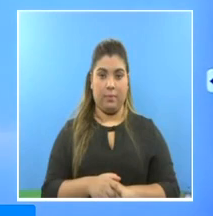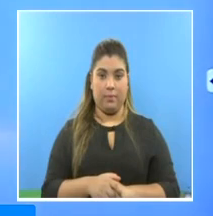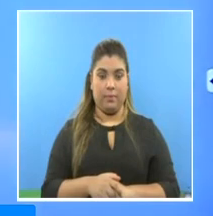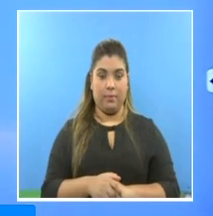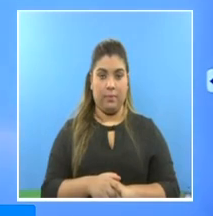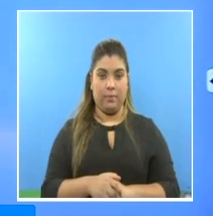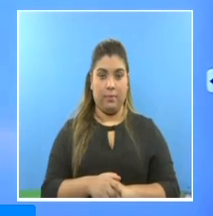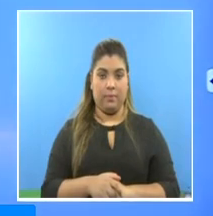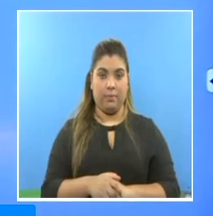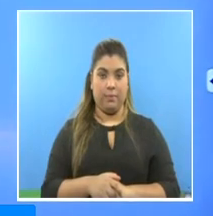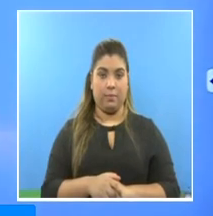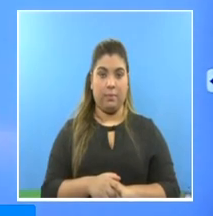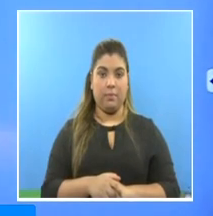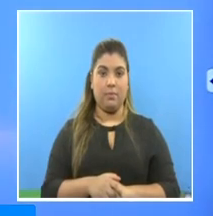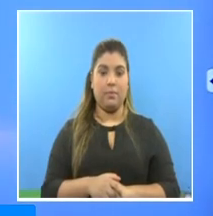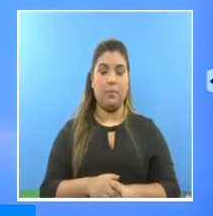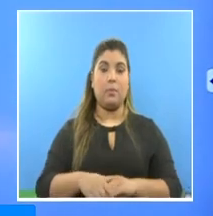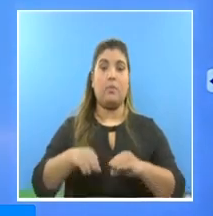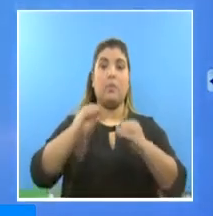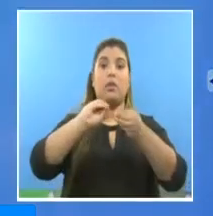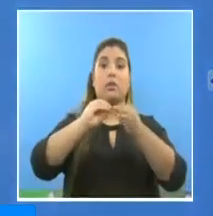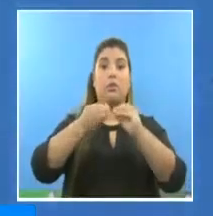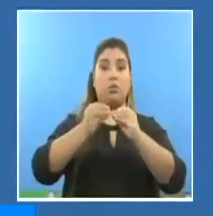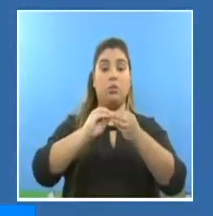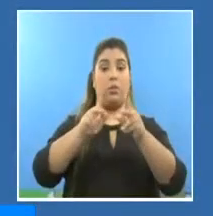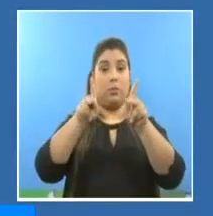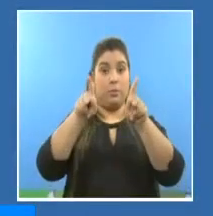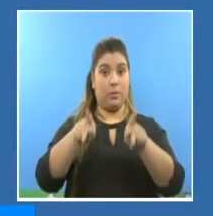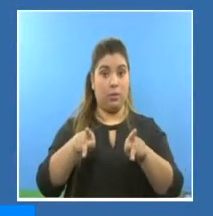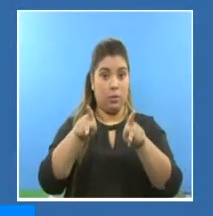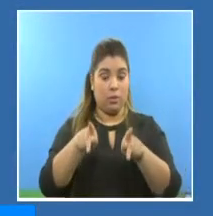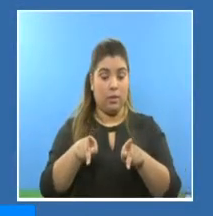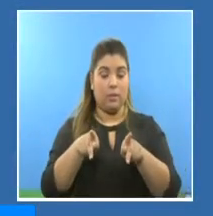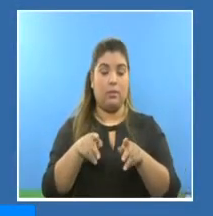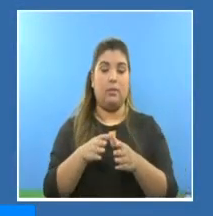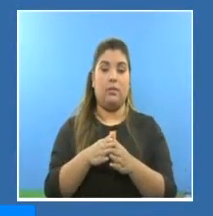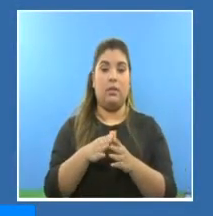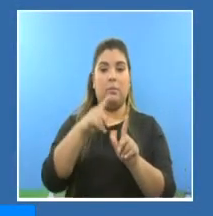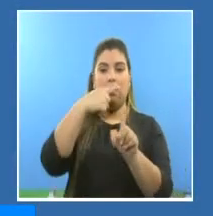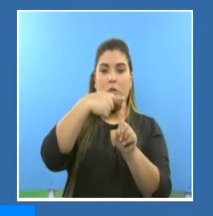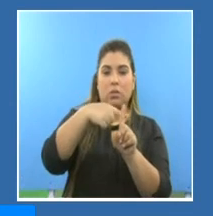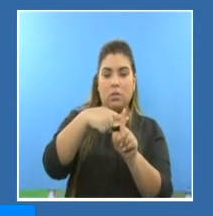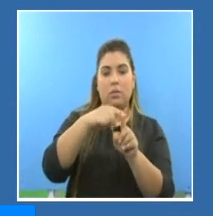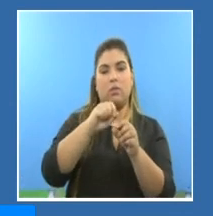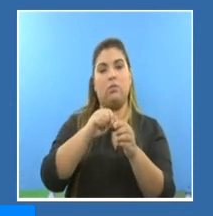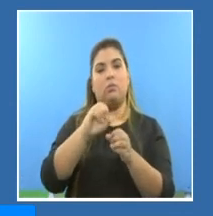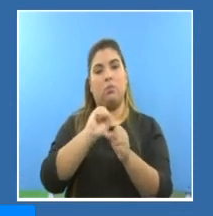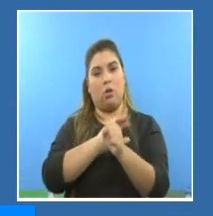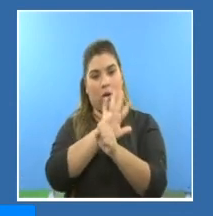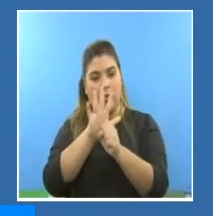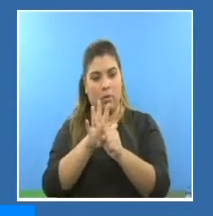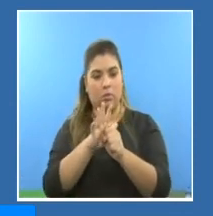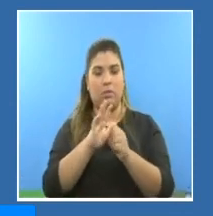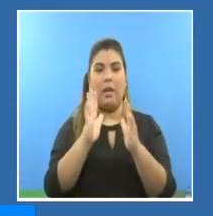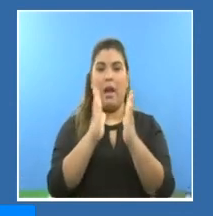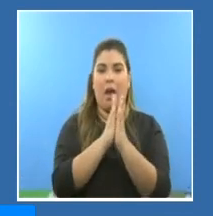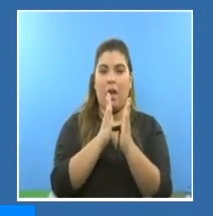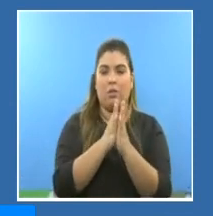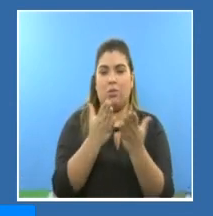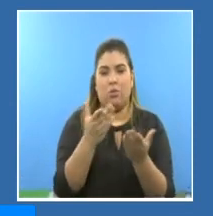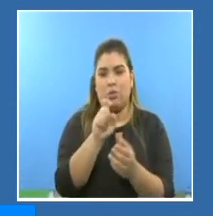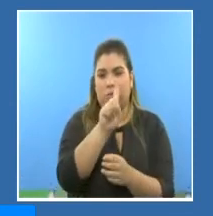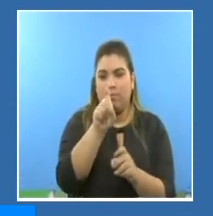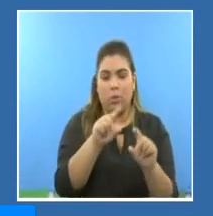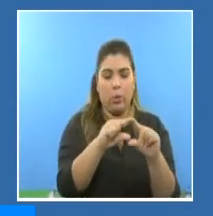En cuanto al número de casos y defunciones según grupo de edad, continúa la tendencia